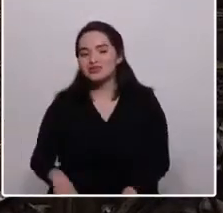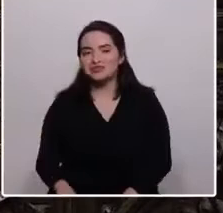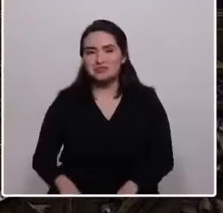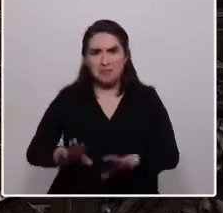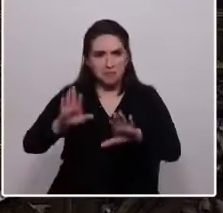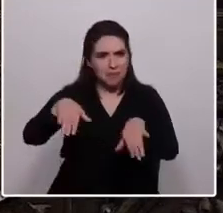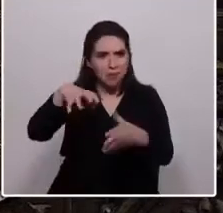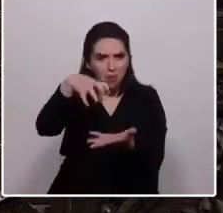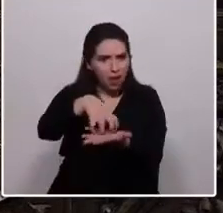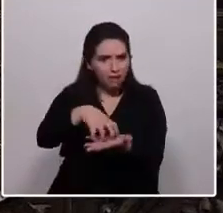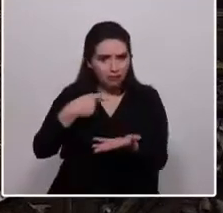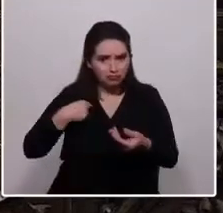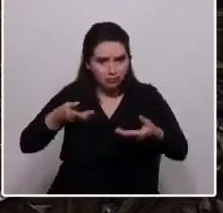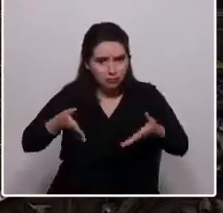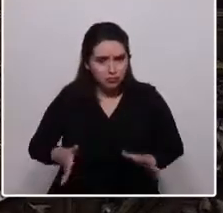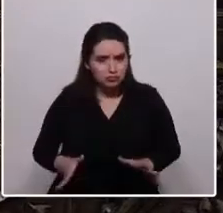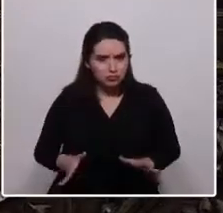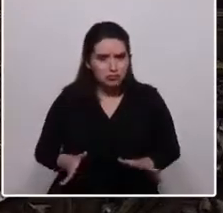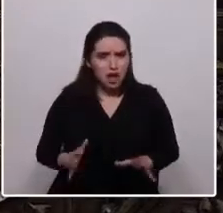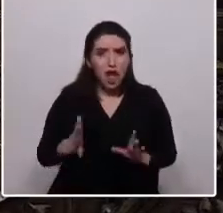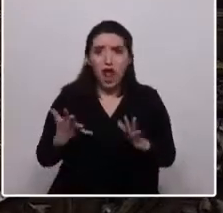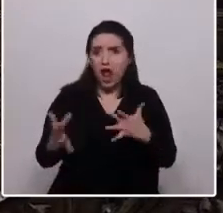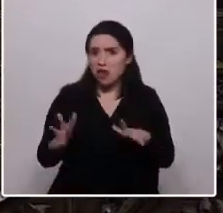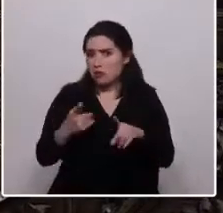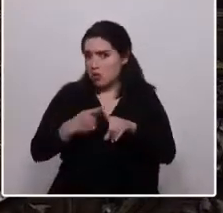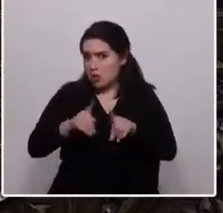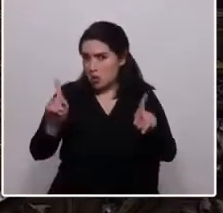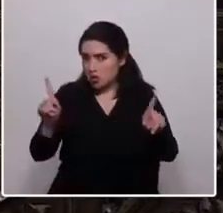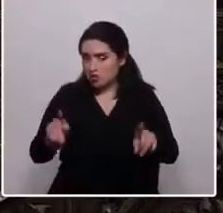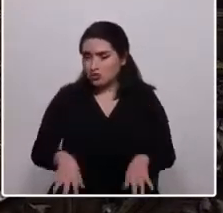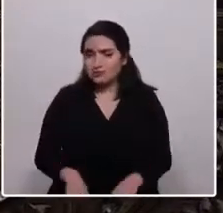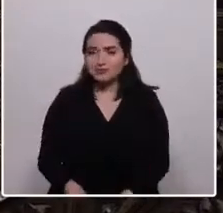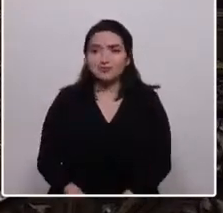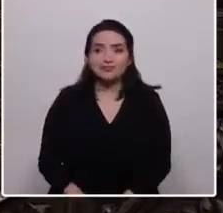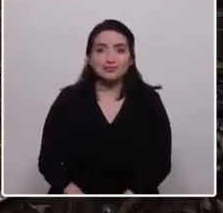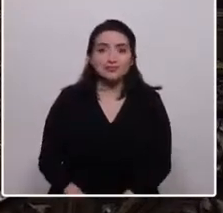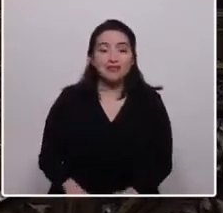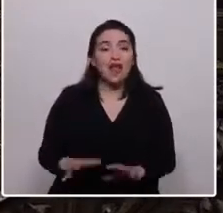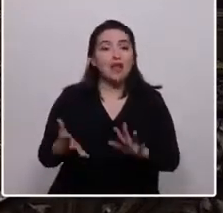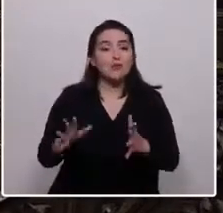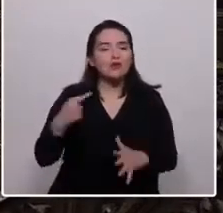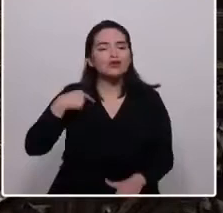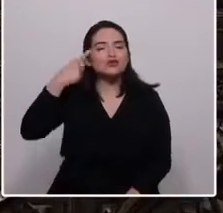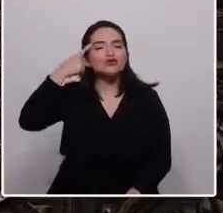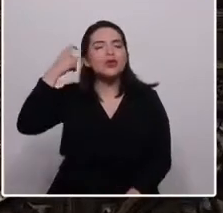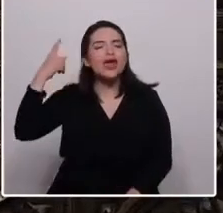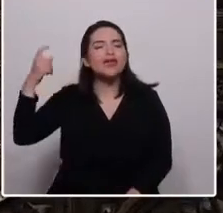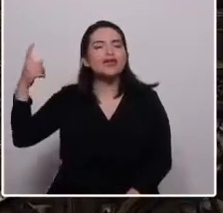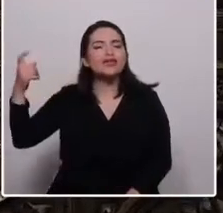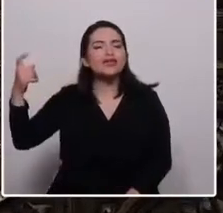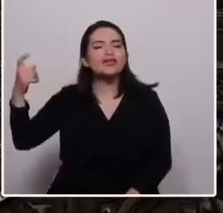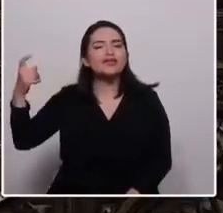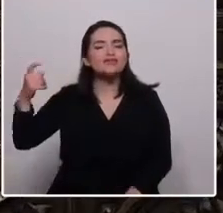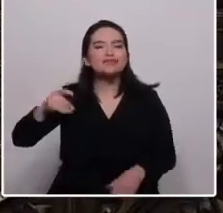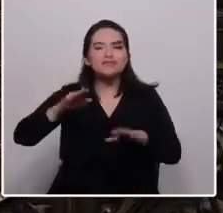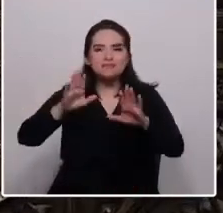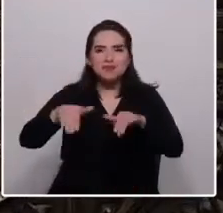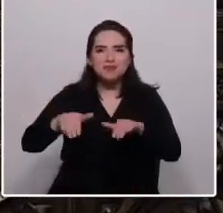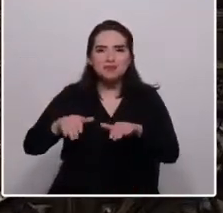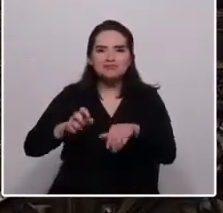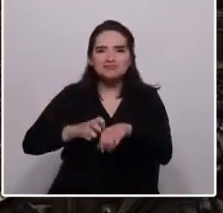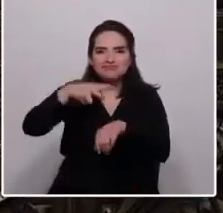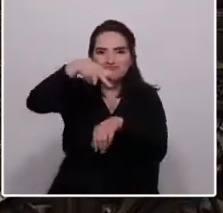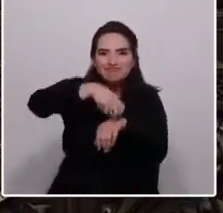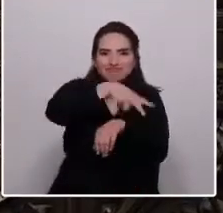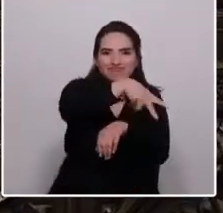donde nací, quizás otro, quizás cuando sueño correteo en medio de la misma bandada de saltamontes que